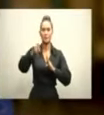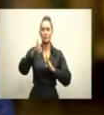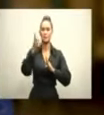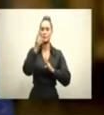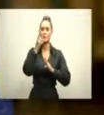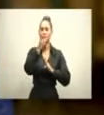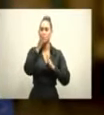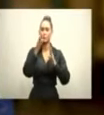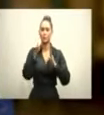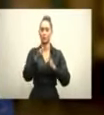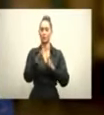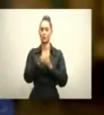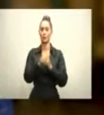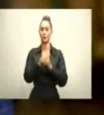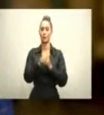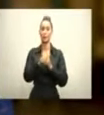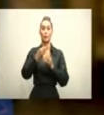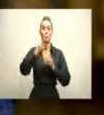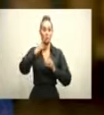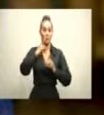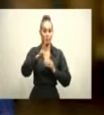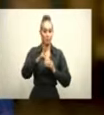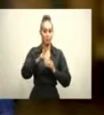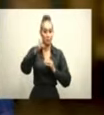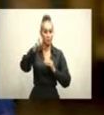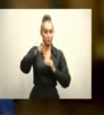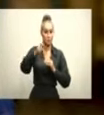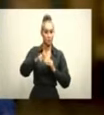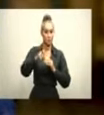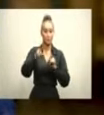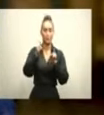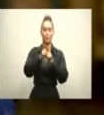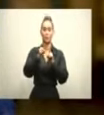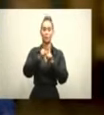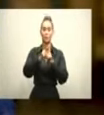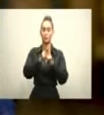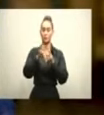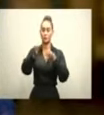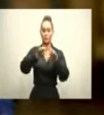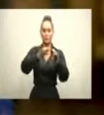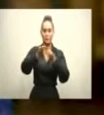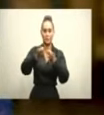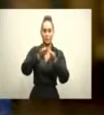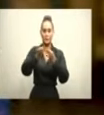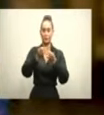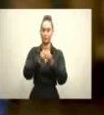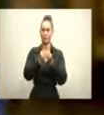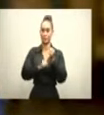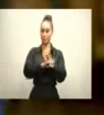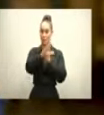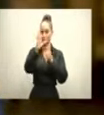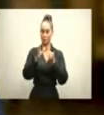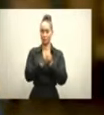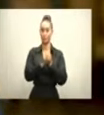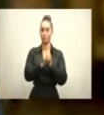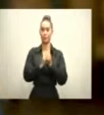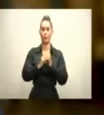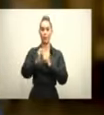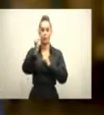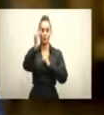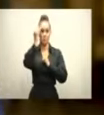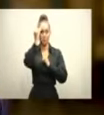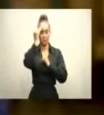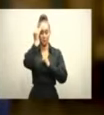dispuestos a responder cuando sea necesario y dar las explicaciones que sean oportunas. Reconocemos que hemos debido hablar